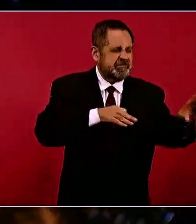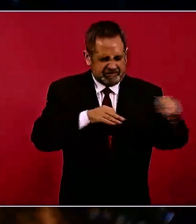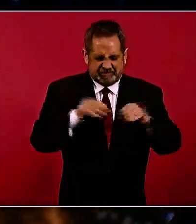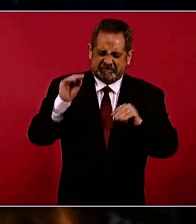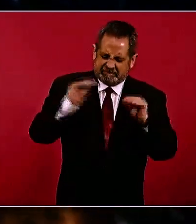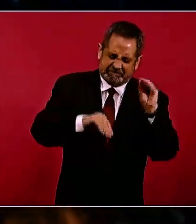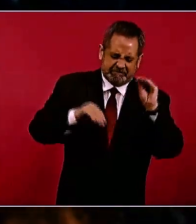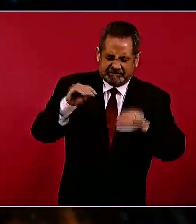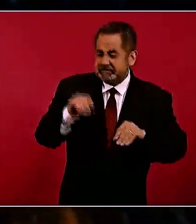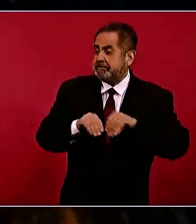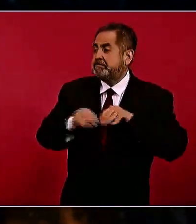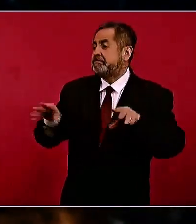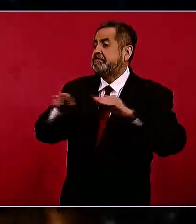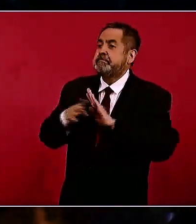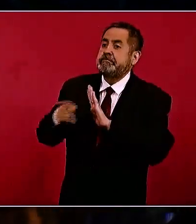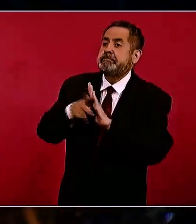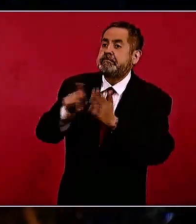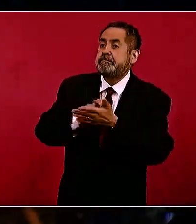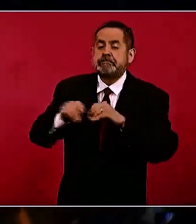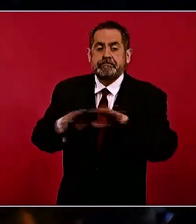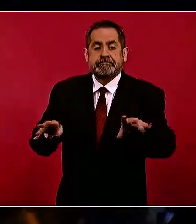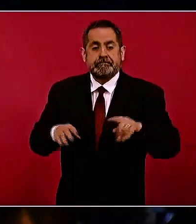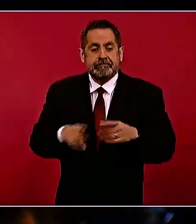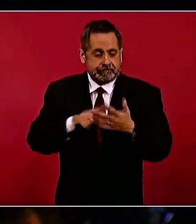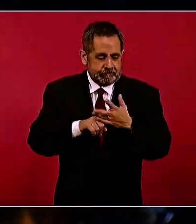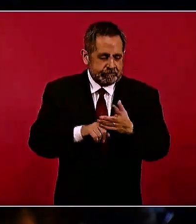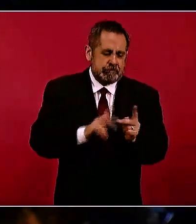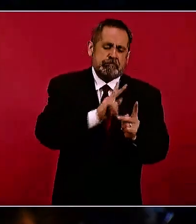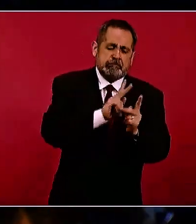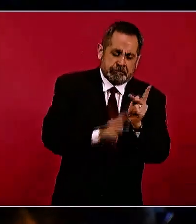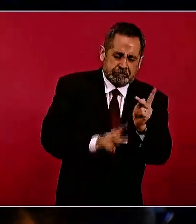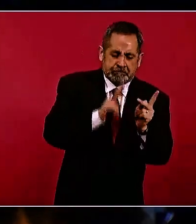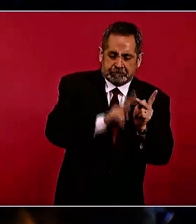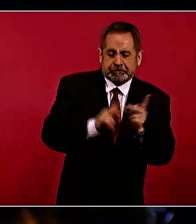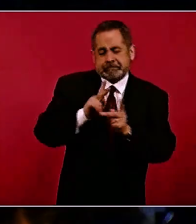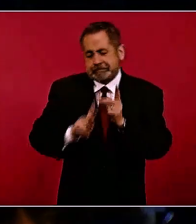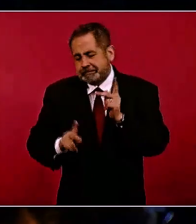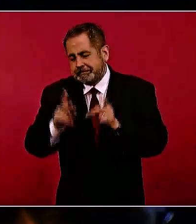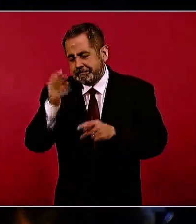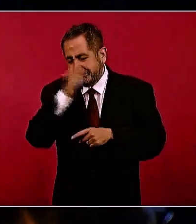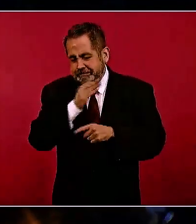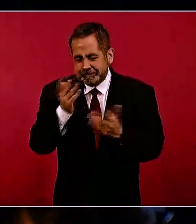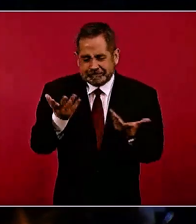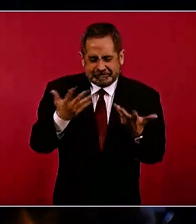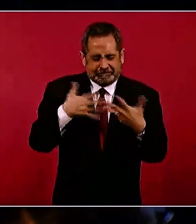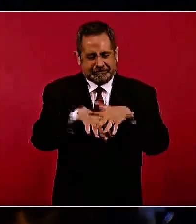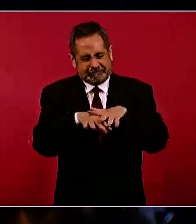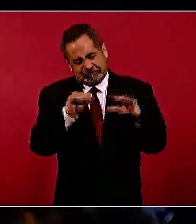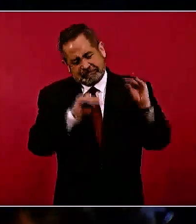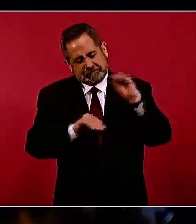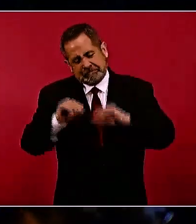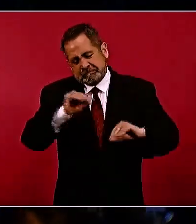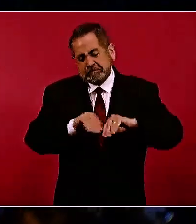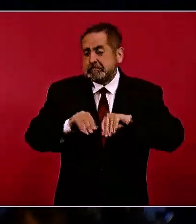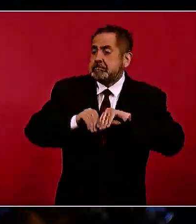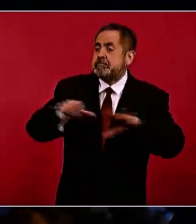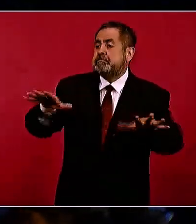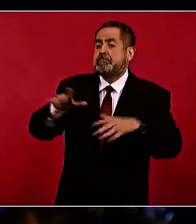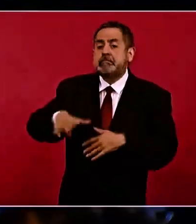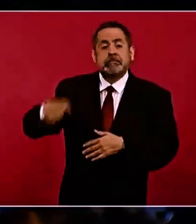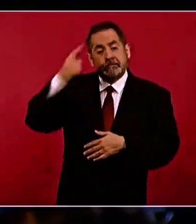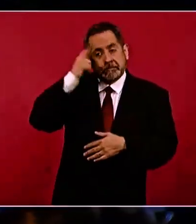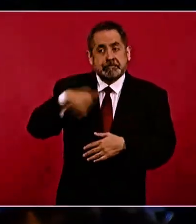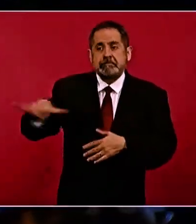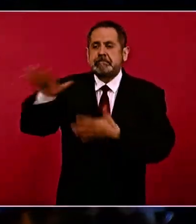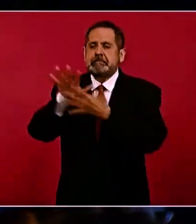falsa o con información parcial, para pretender que la población, que la opinión pública